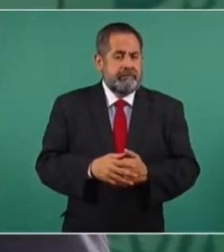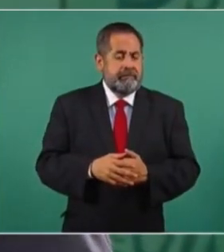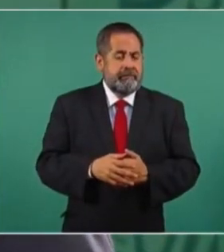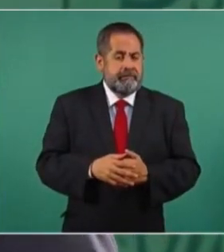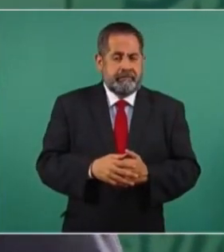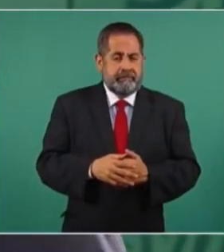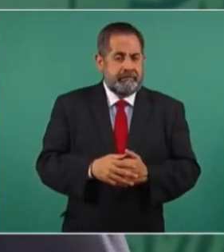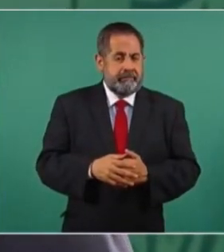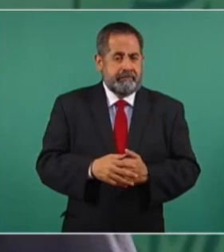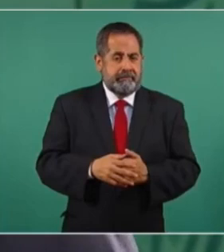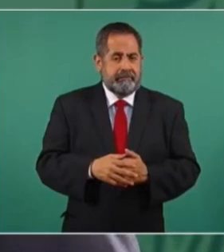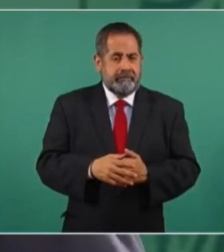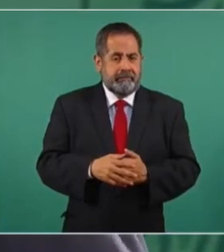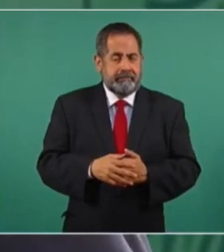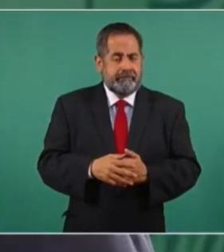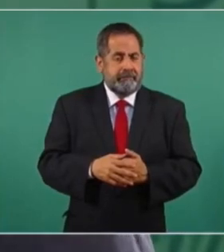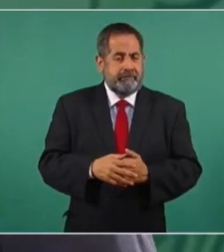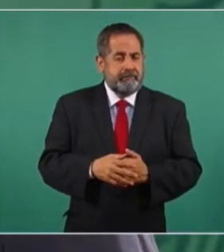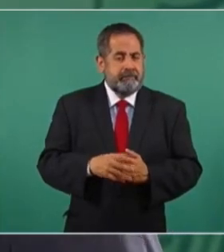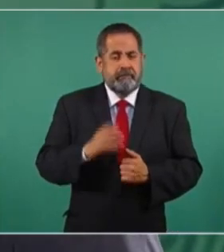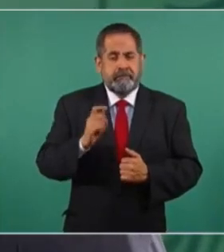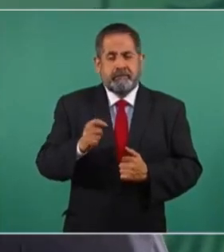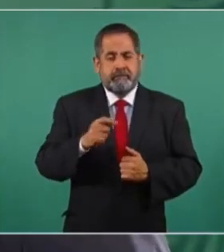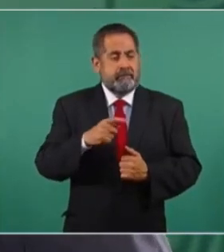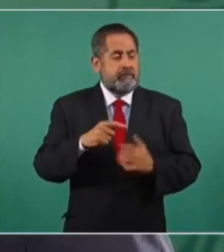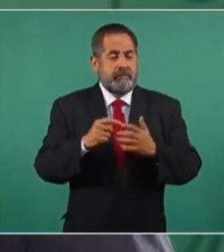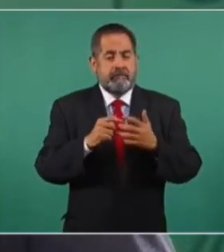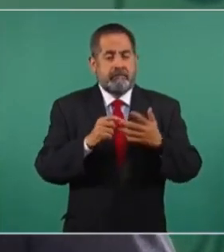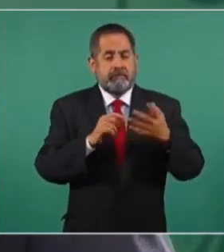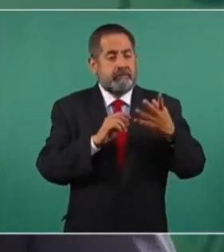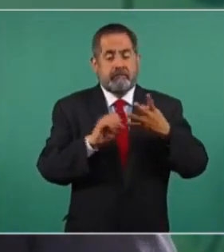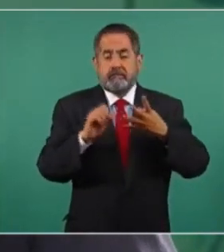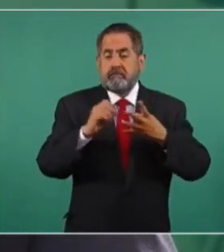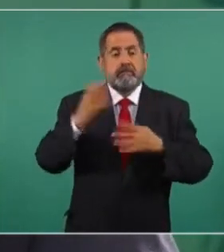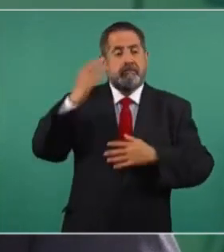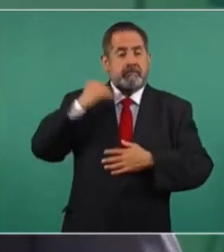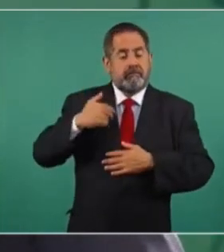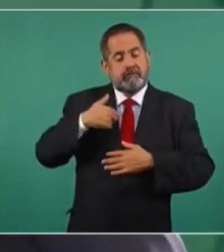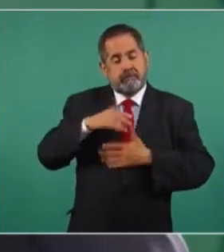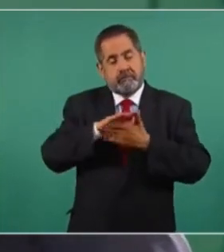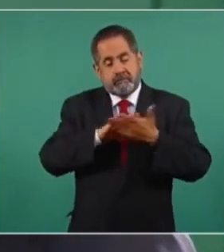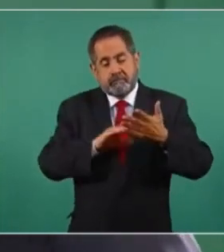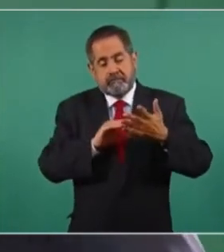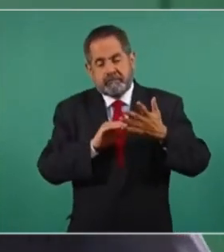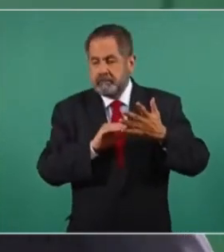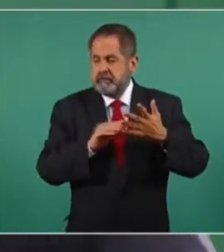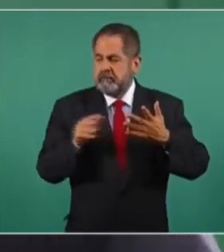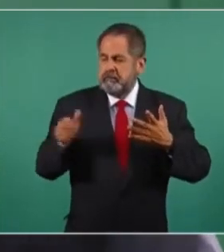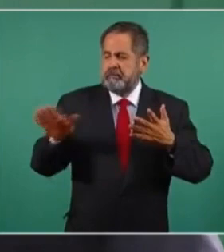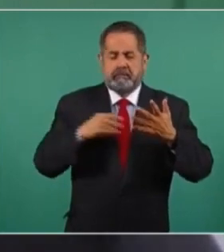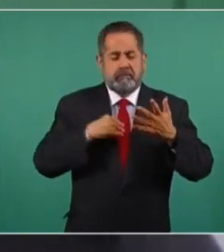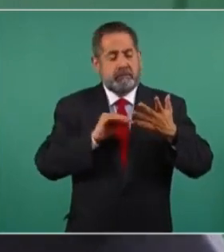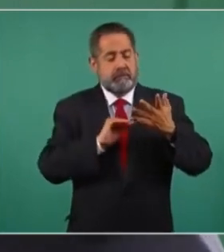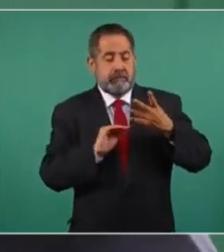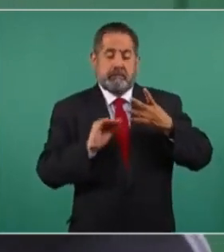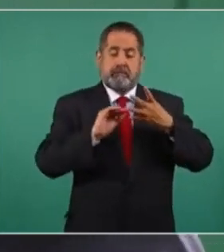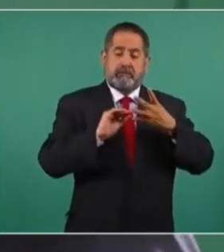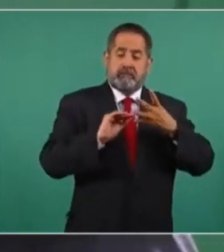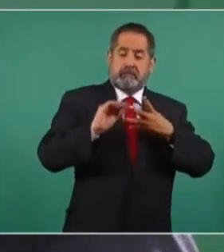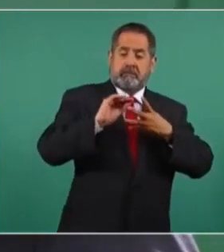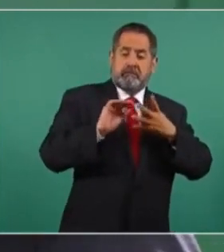incluso ya ascendí en la escala social, ya soy de otra clase,